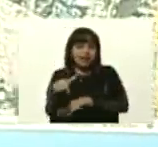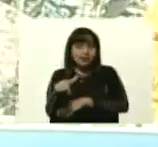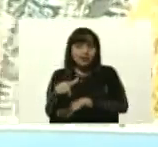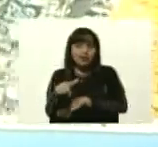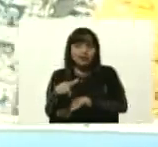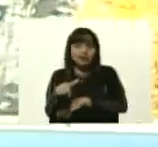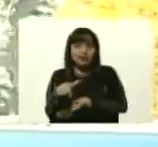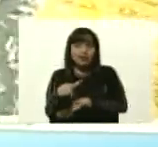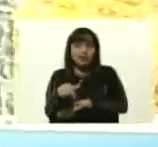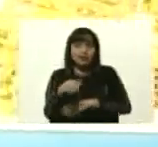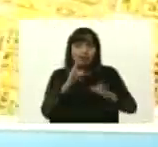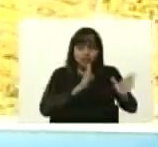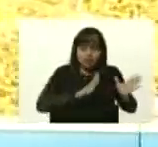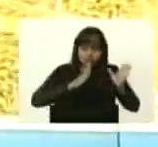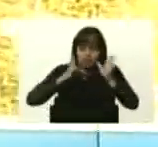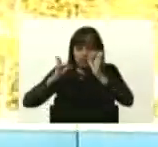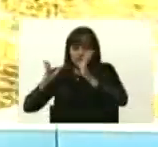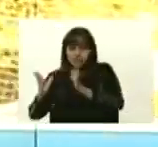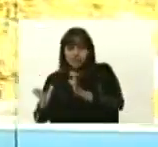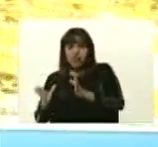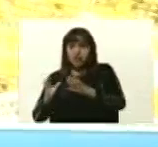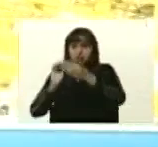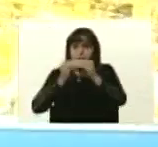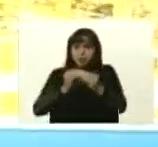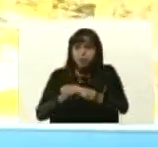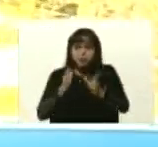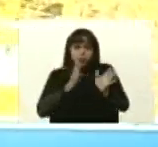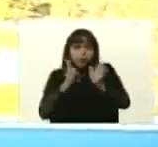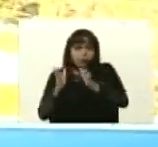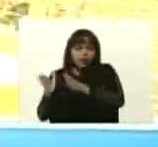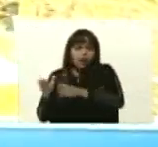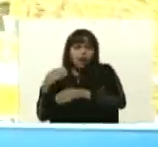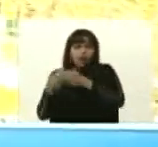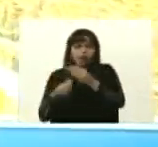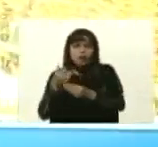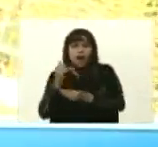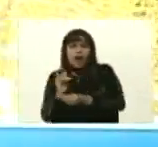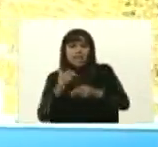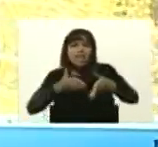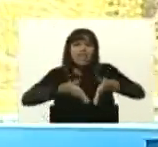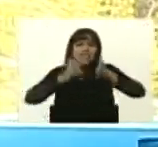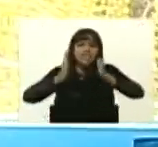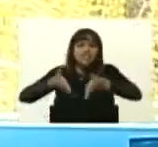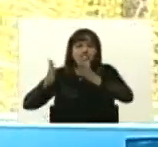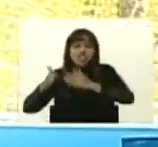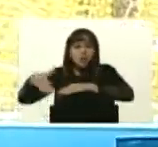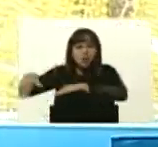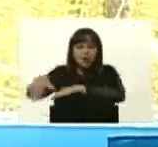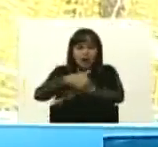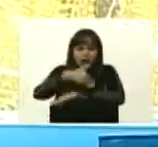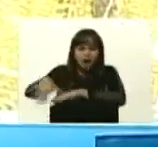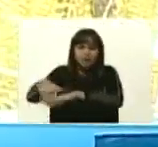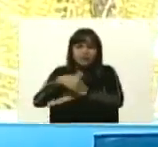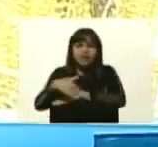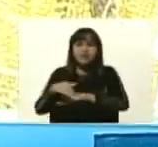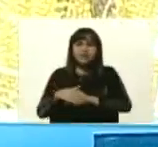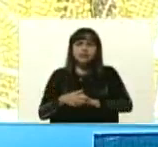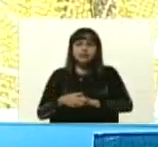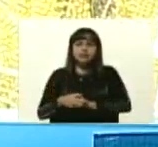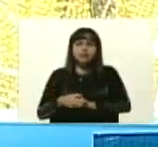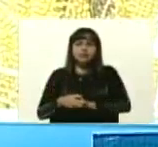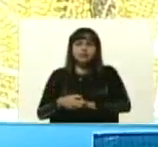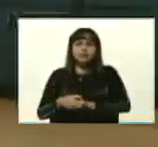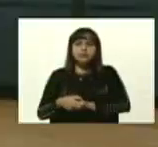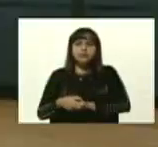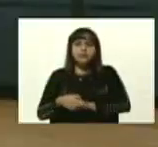correspondiente cartografía, donde podemos extraer los polígonos de los edificios, la vialidad y los